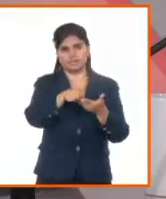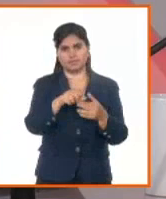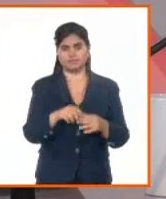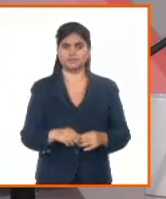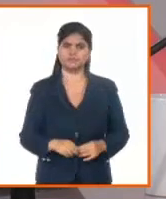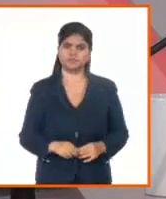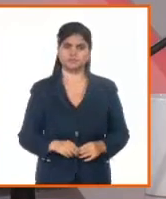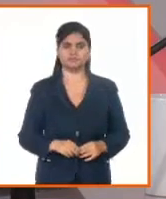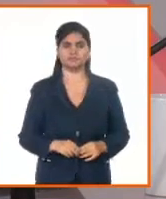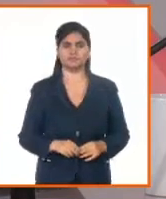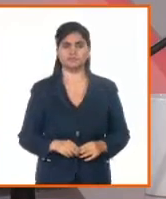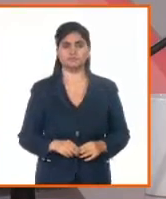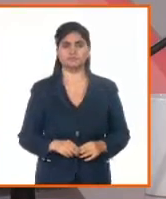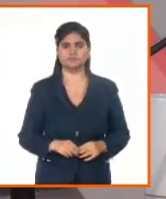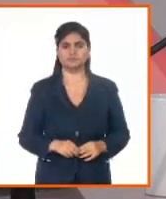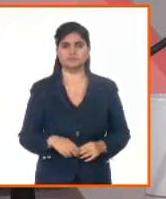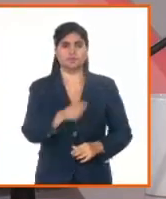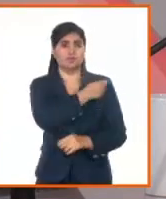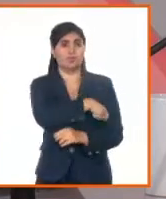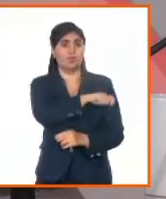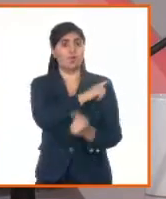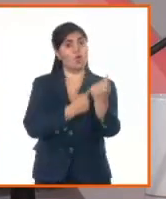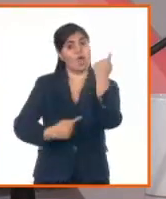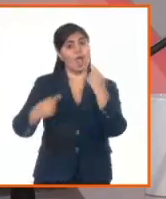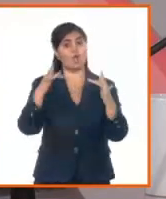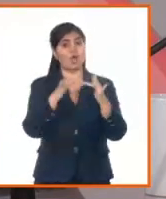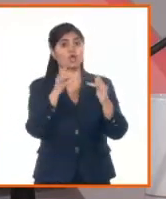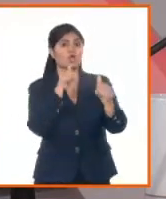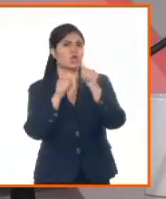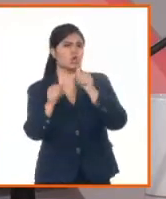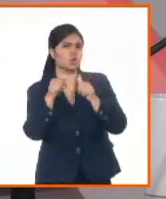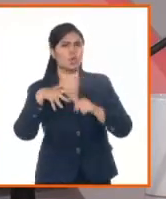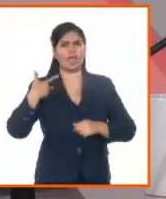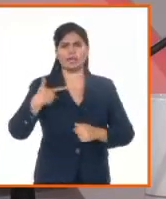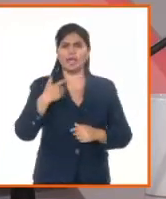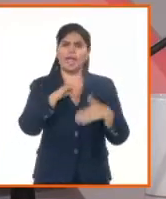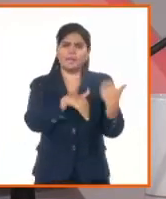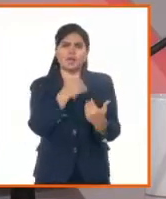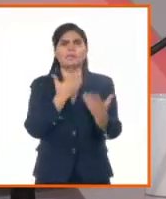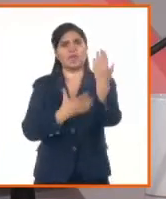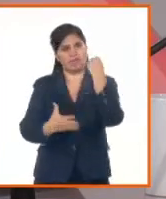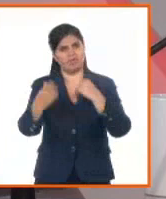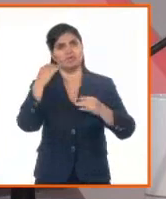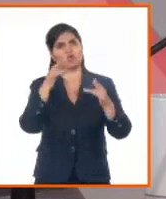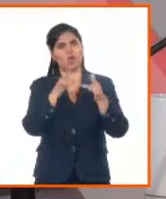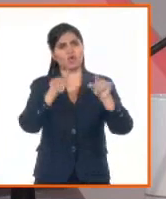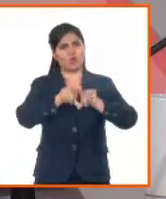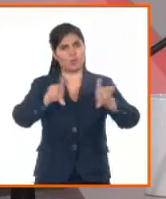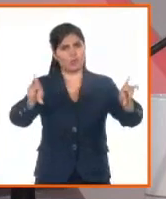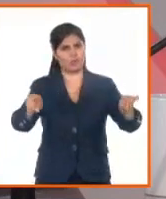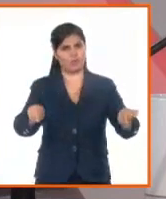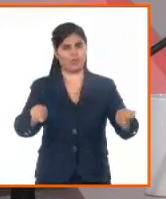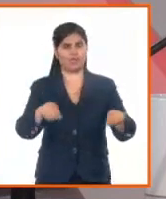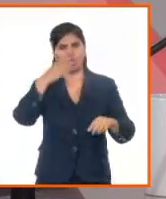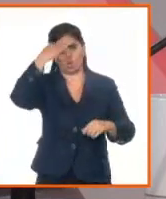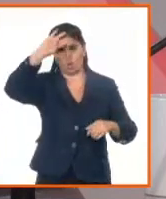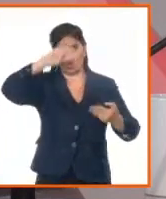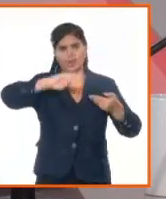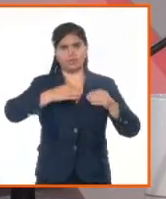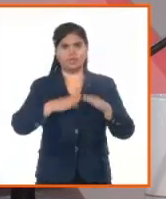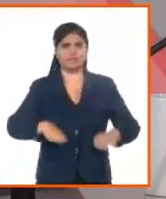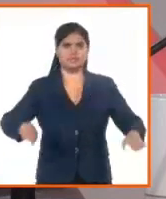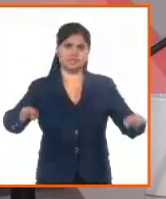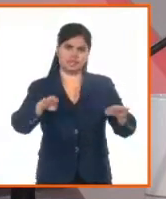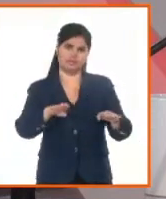sus opiniones a través de nuestro correo electrónico, nuestras redes sociales y también en el sitio web de Cuba Debate y la Mesa